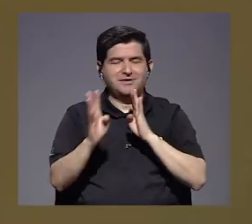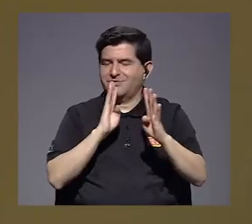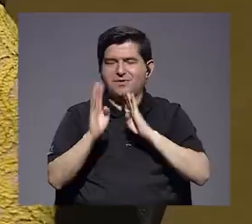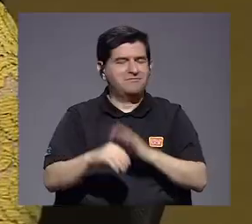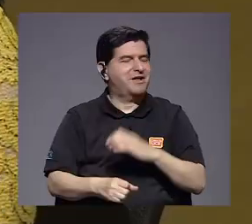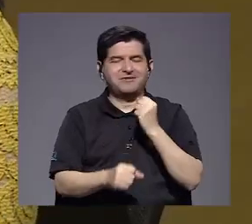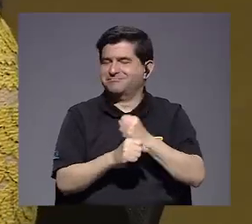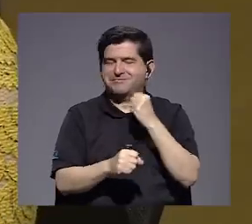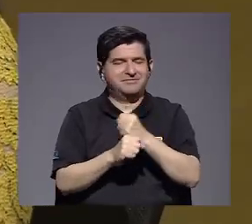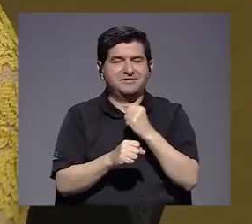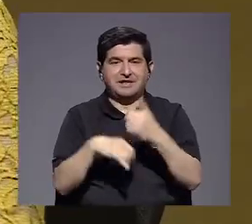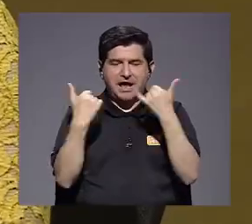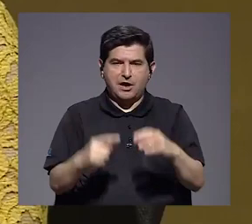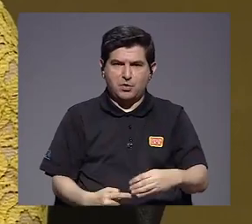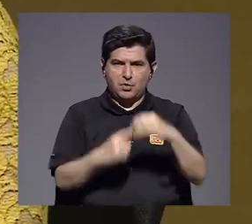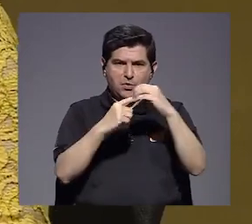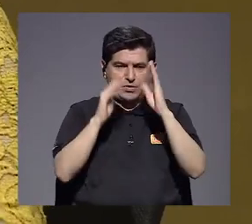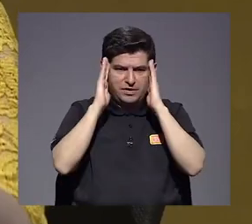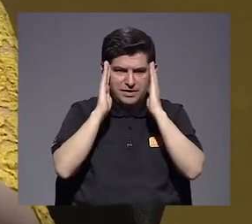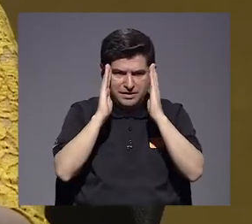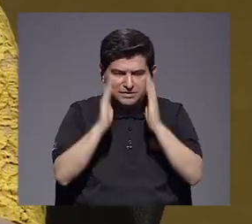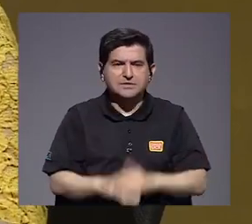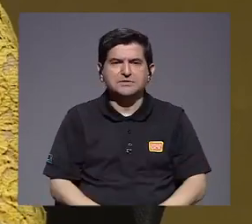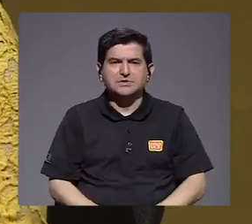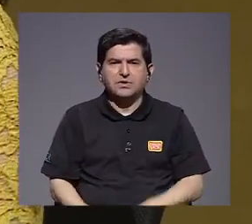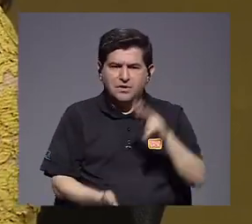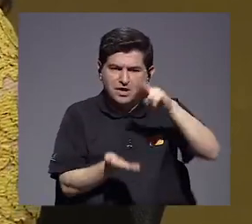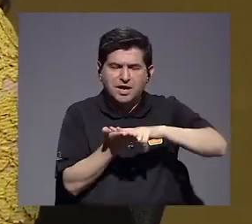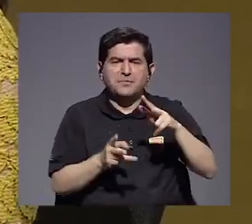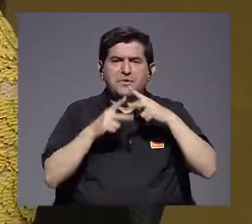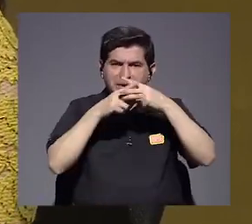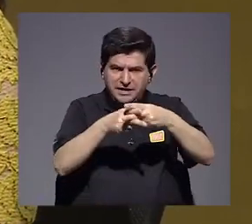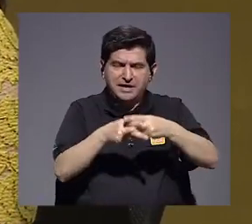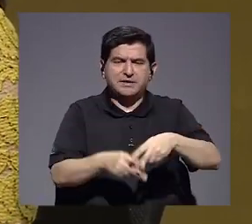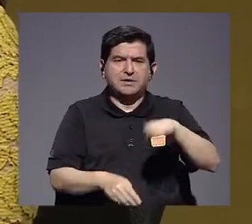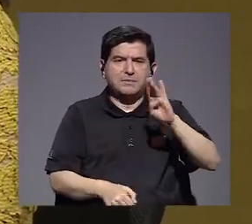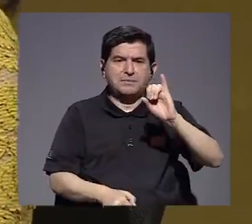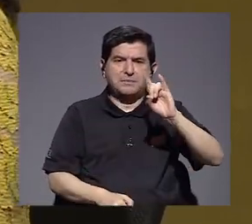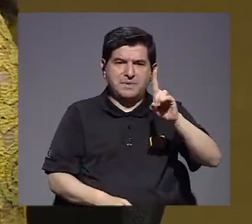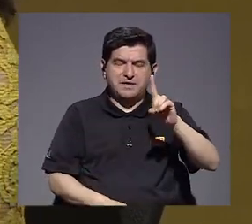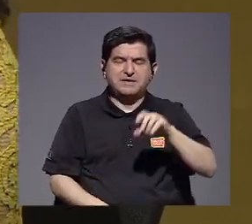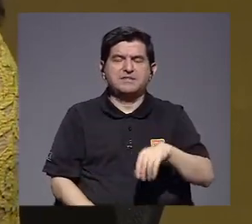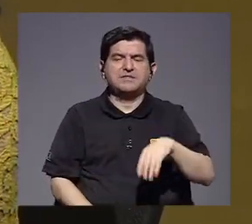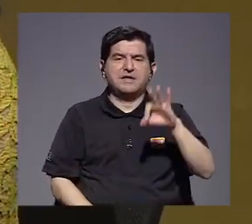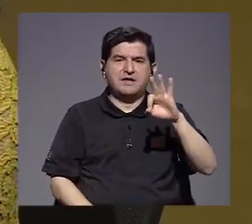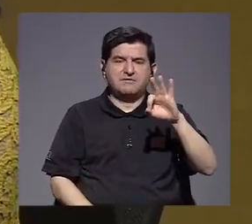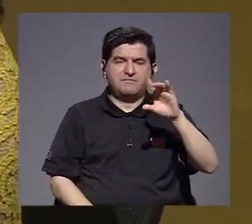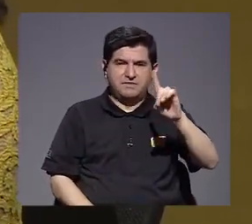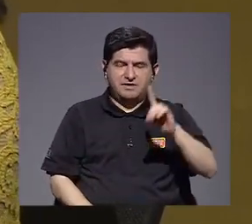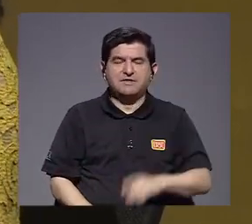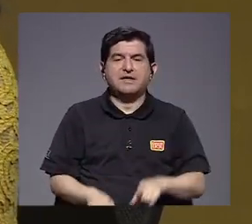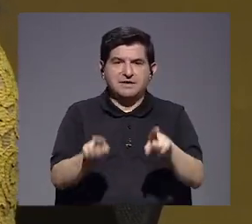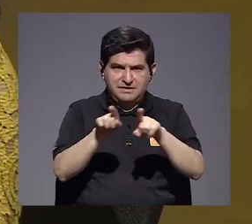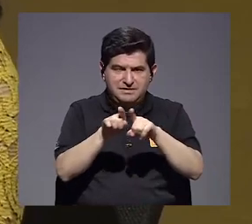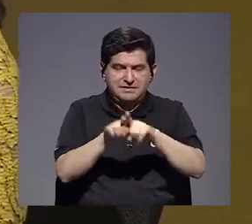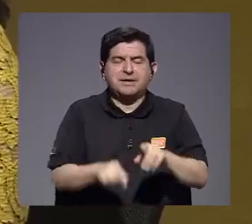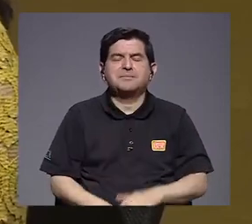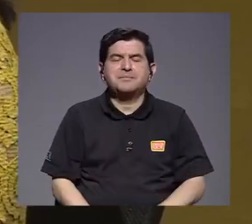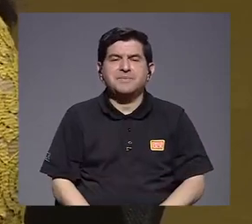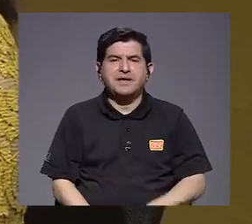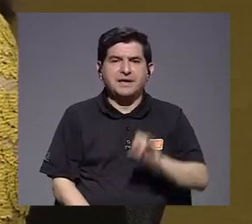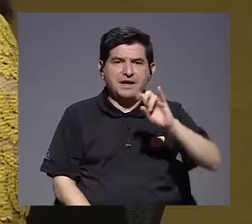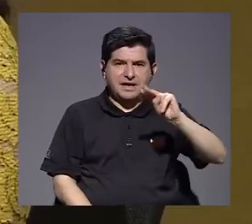trabajando. La prioridad ahora es aprobar los créditos que están en asamblea, el del Bitcoin, la AFD, el del INSS que es para proteger